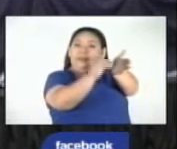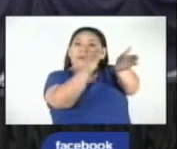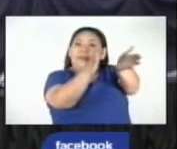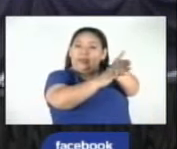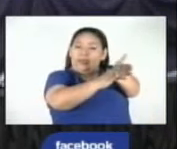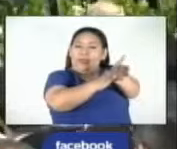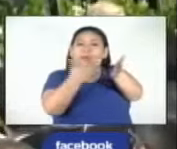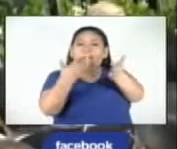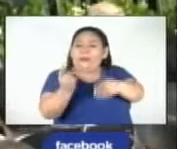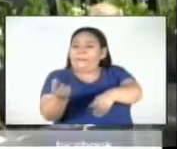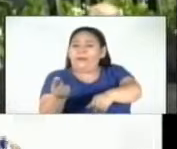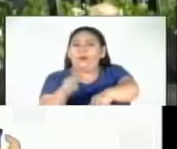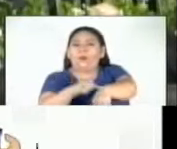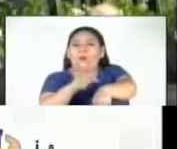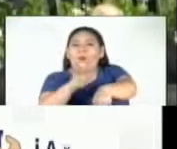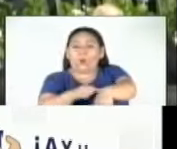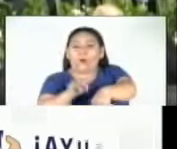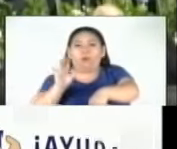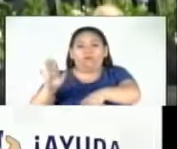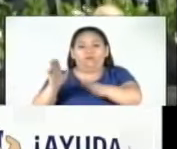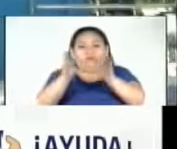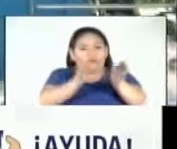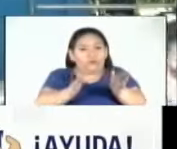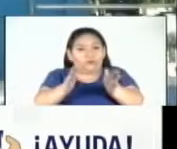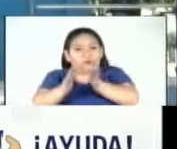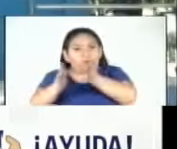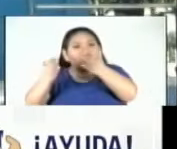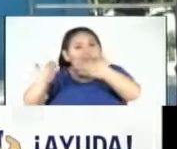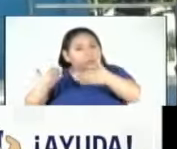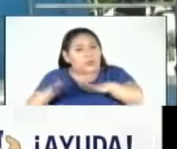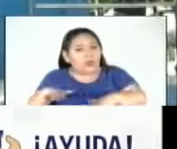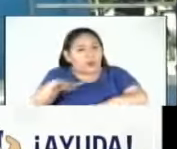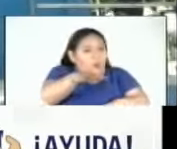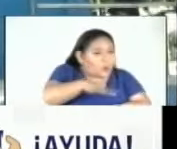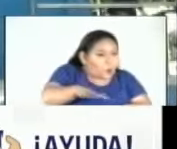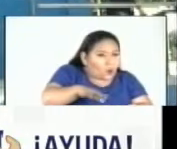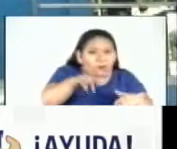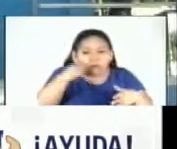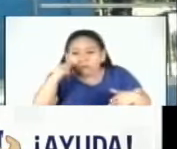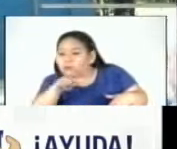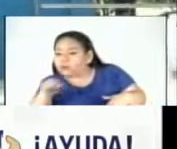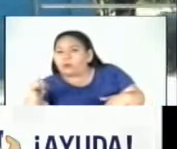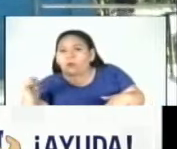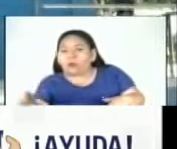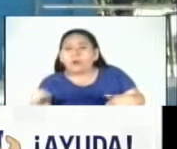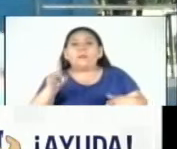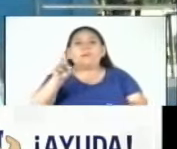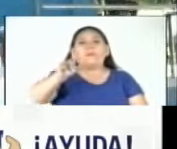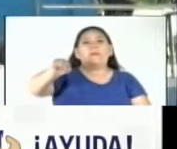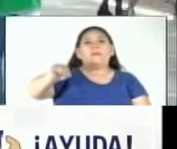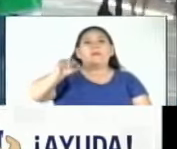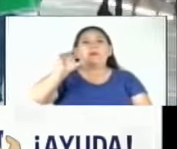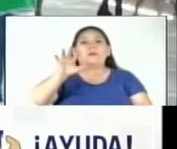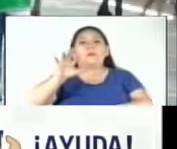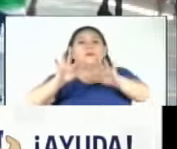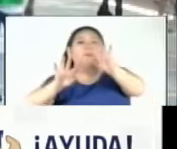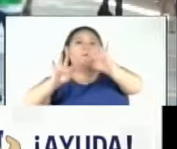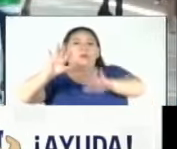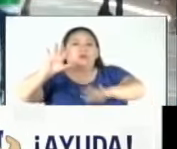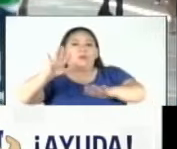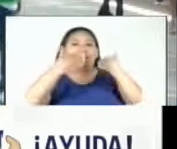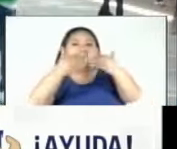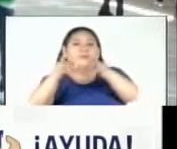Electoral, en las próximas horas, la dirección de organización iniciará la adecuación y señalización de los 1.595